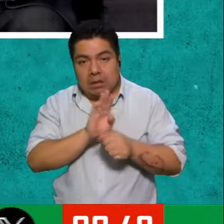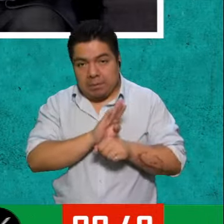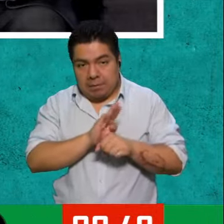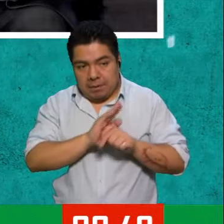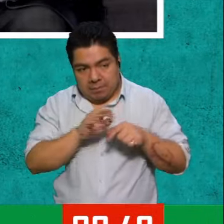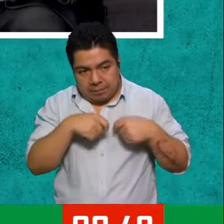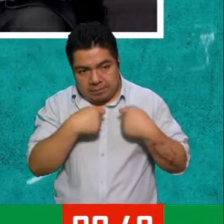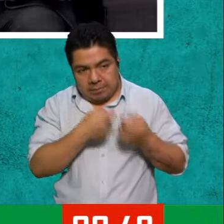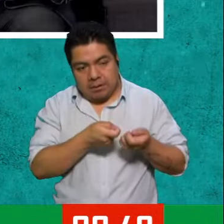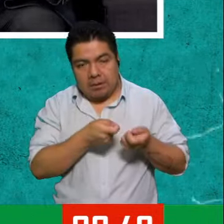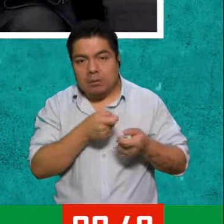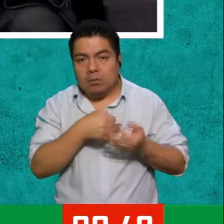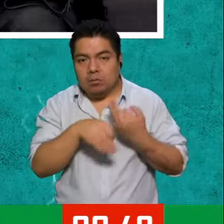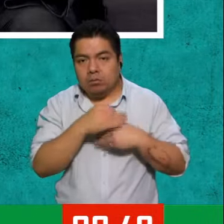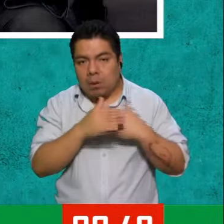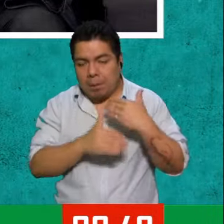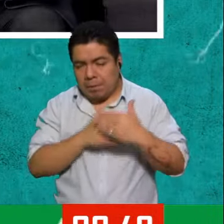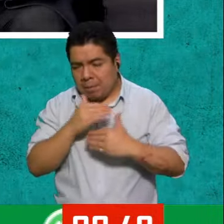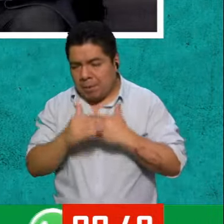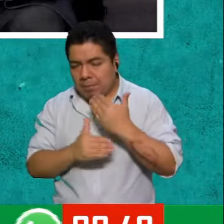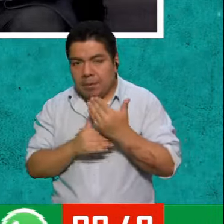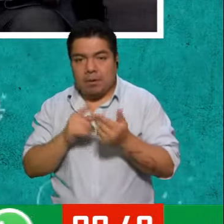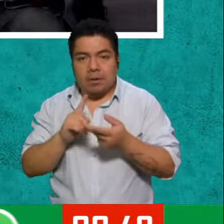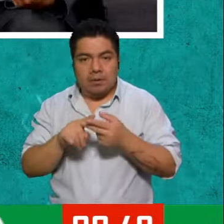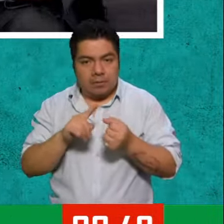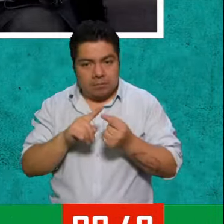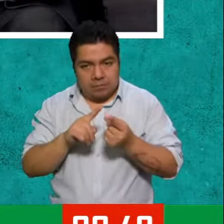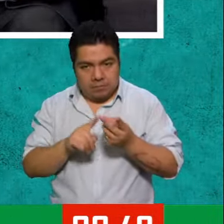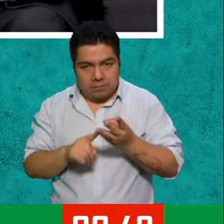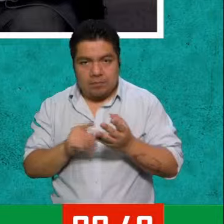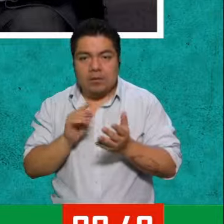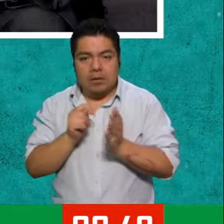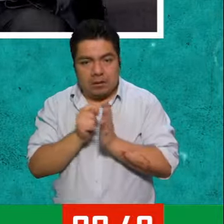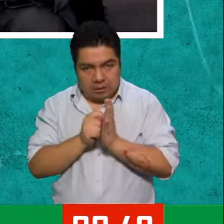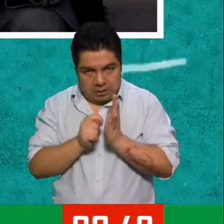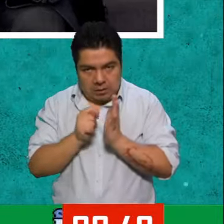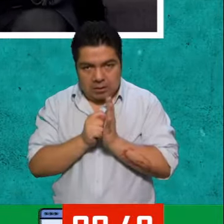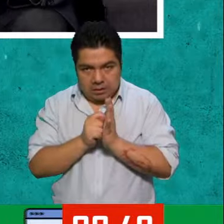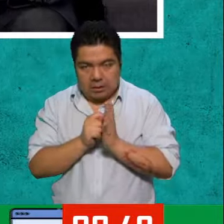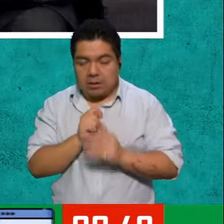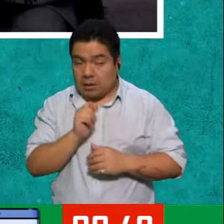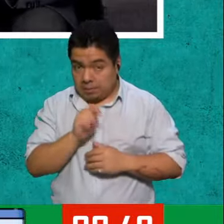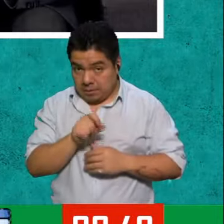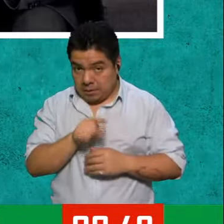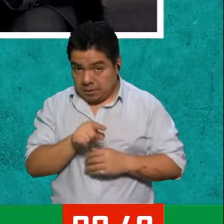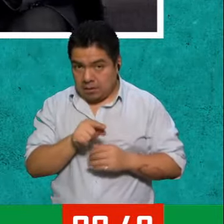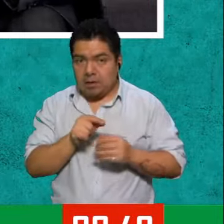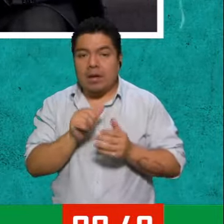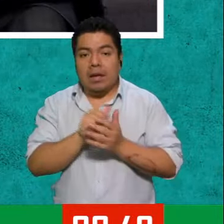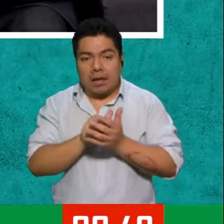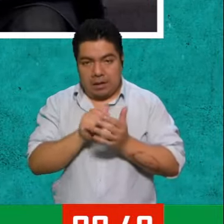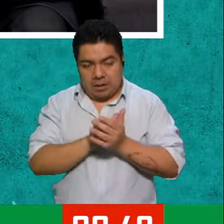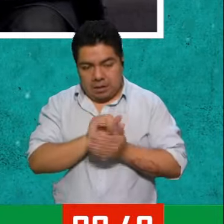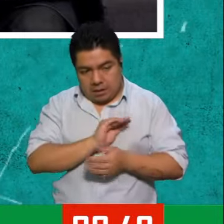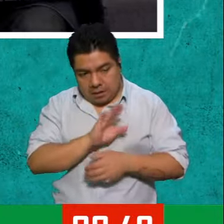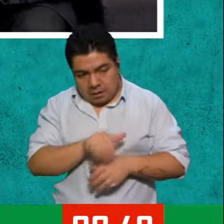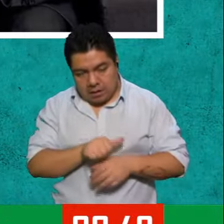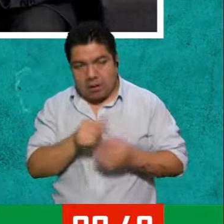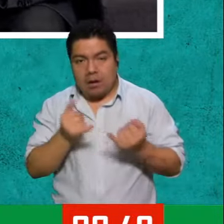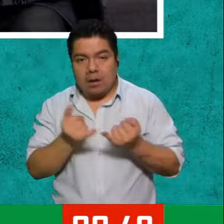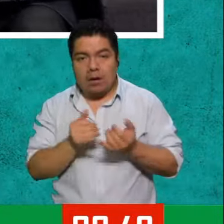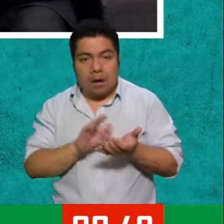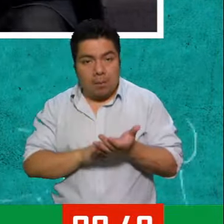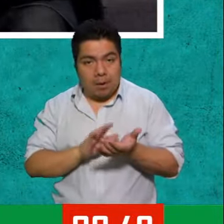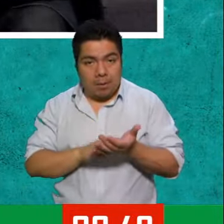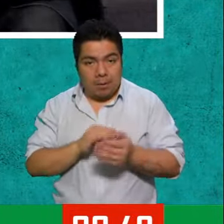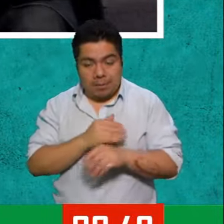primeramente... Para tramitar todo esto nos van a pedir también el también les van a pedir el acta de defunción, comprobar que sean los beneficiarios,